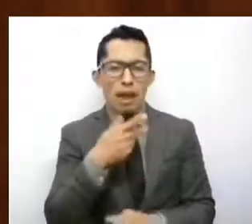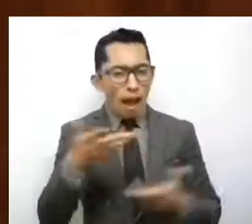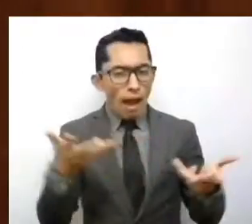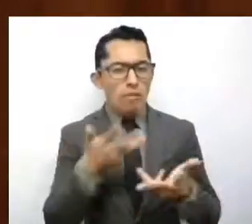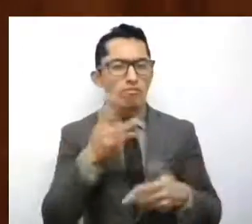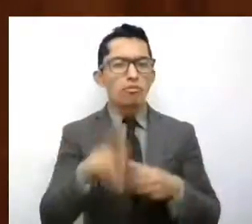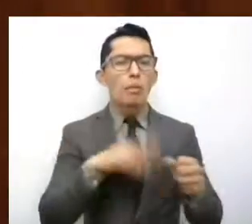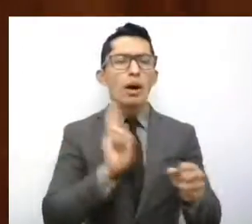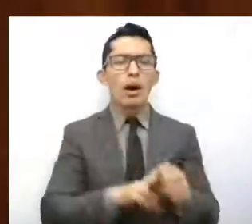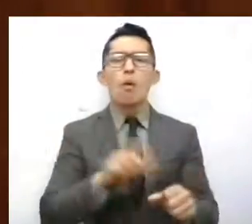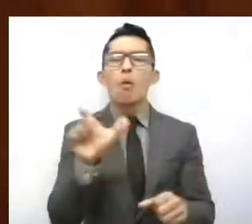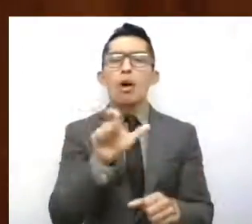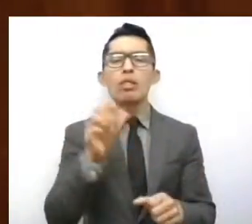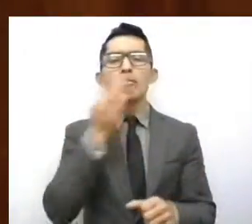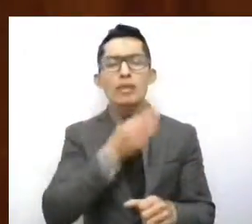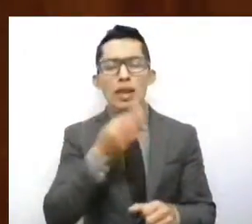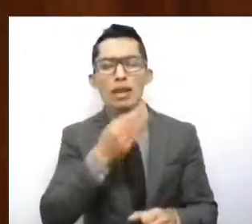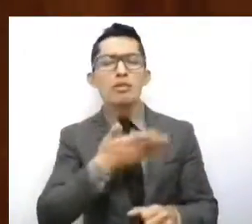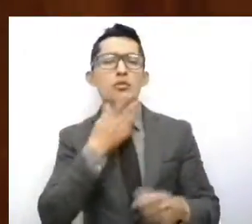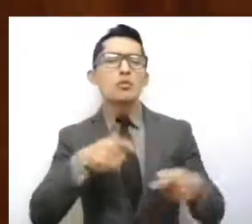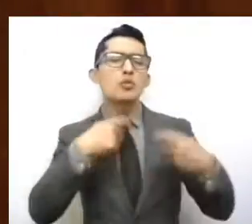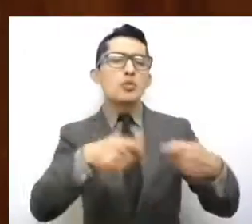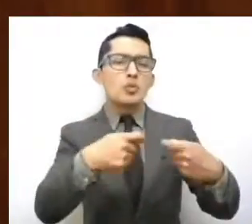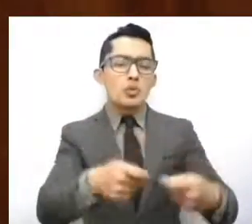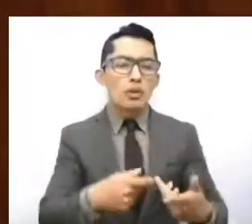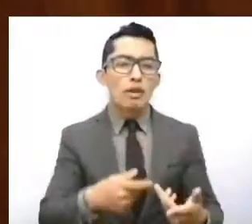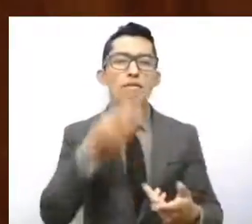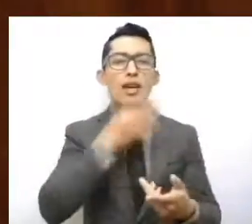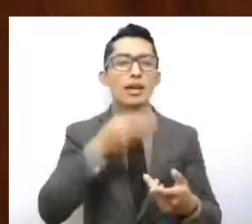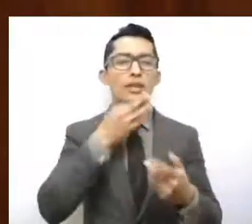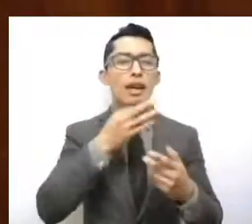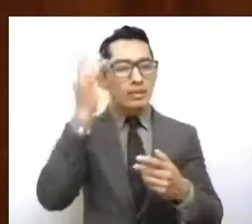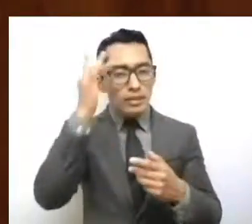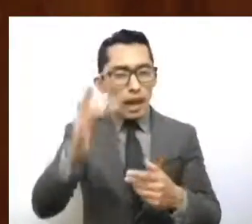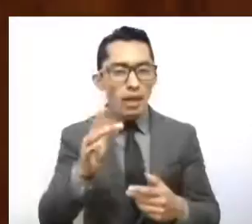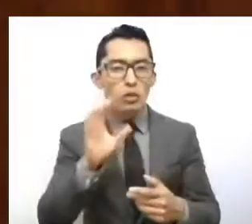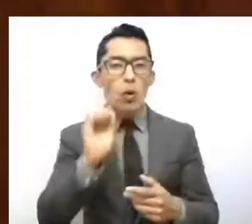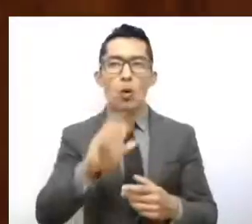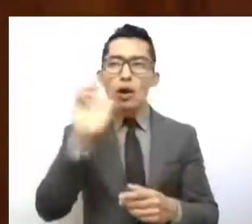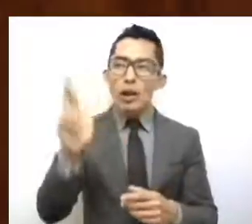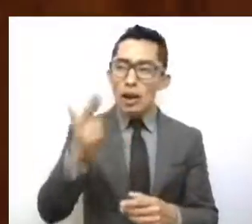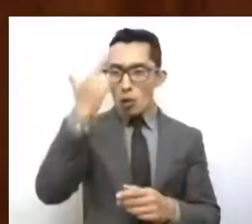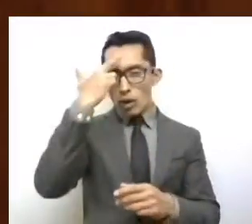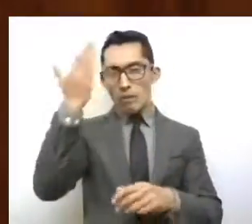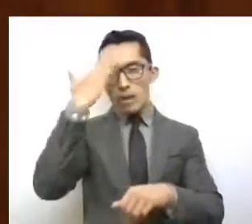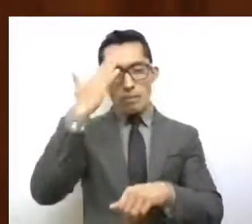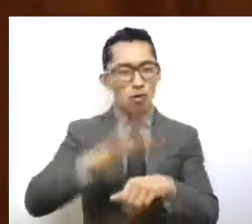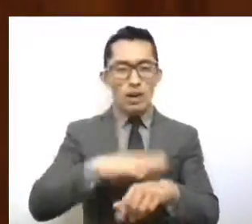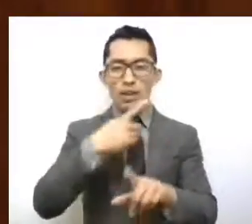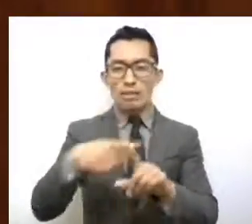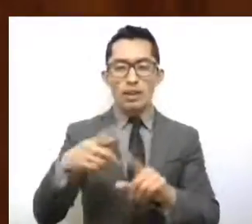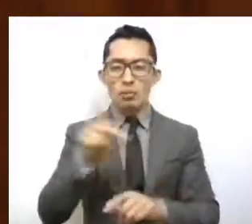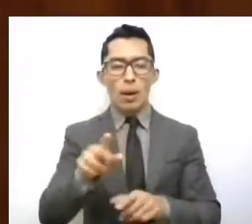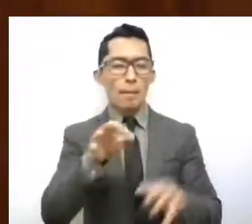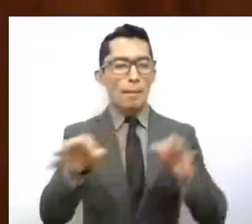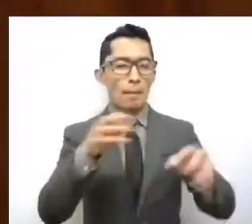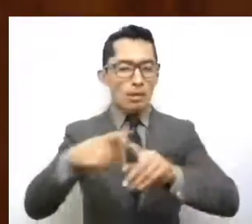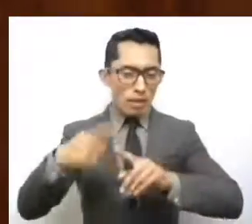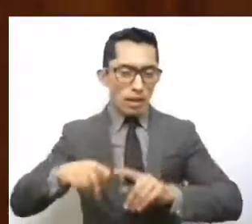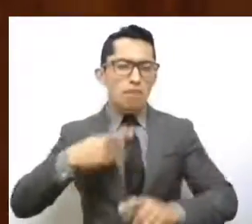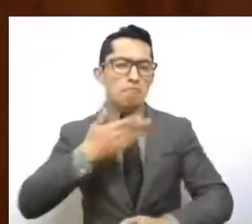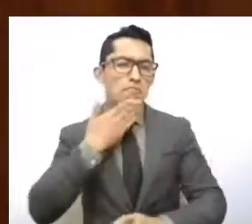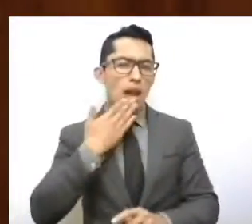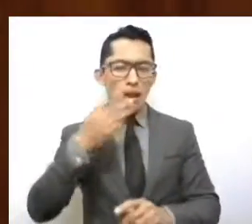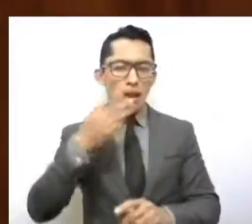fiestas, tradiciones, fiestas patronales o conmemorativas de diferentes comunidades. Son las